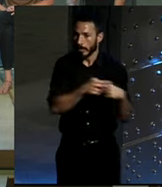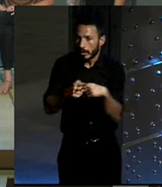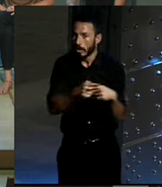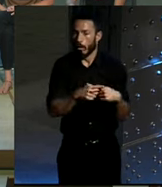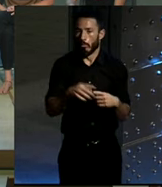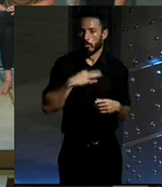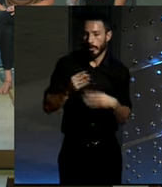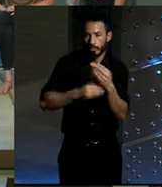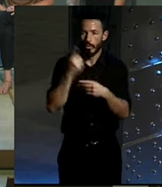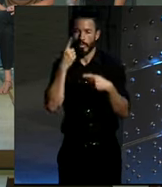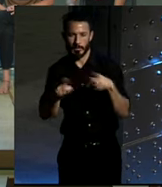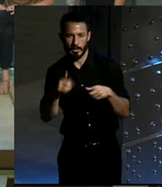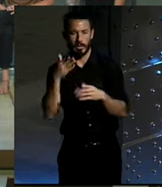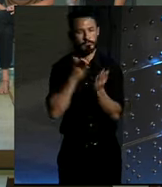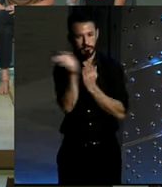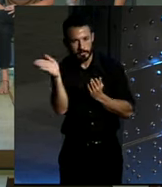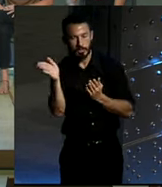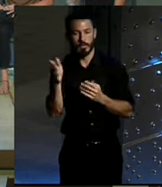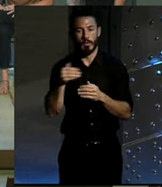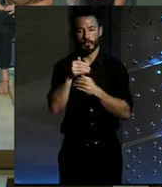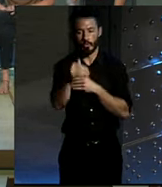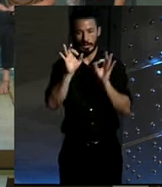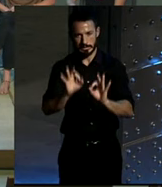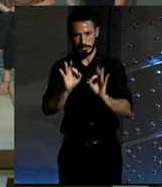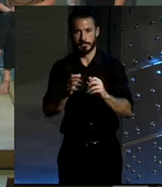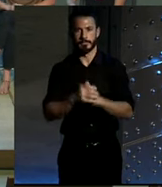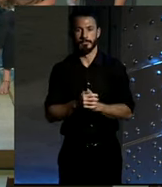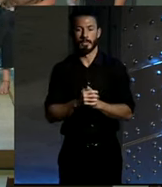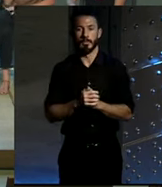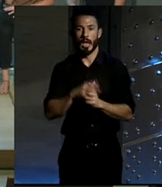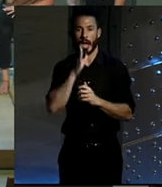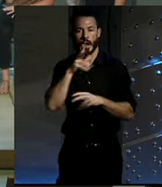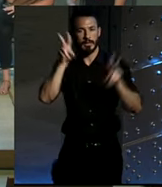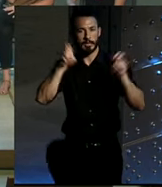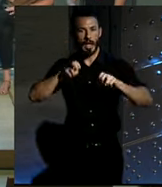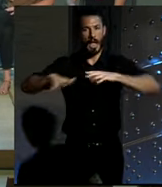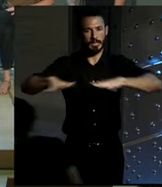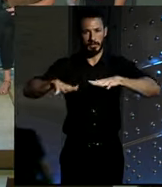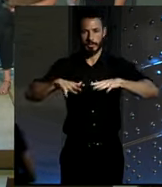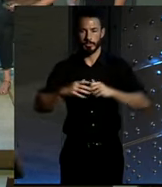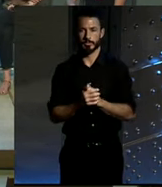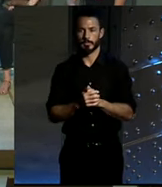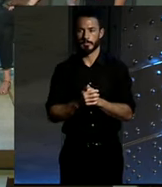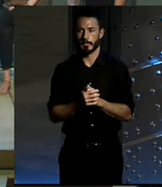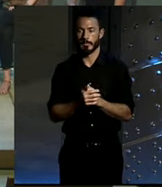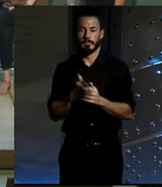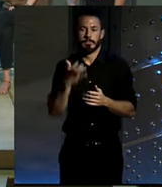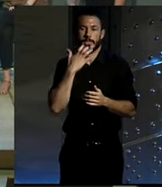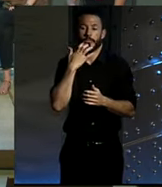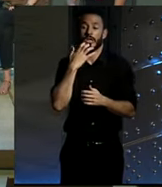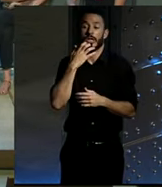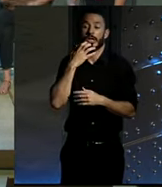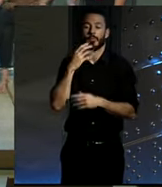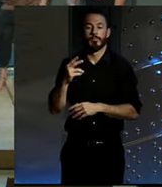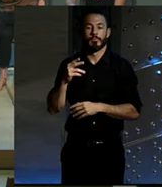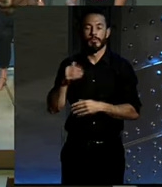por ahí habrá también futuro en la movilidad de las ciudades vamos a hablar un poco del activismo ¿sirve de algo que los jueves por la tarde un grupo de personas